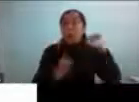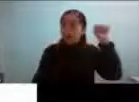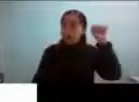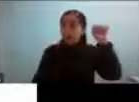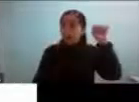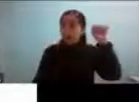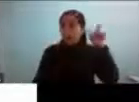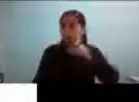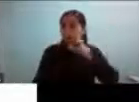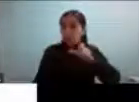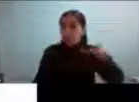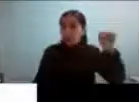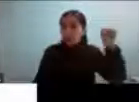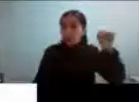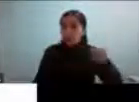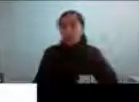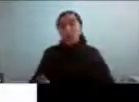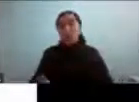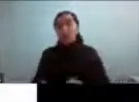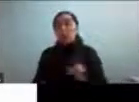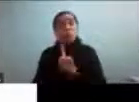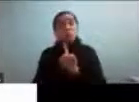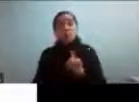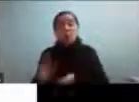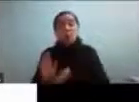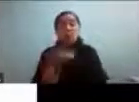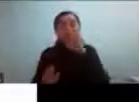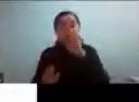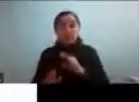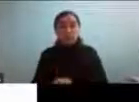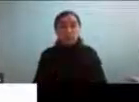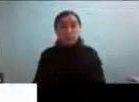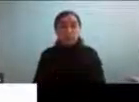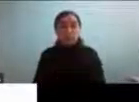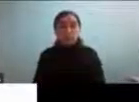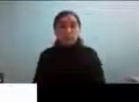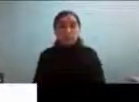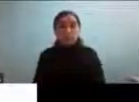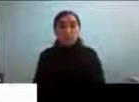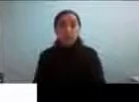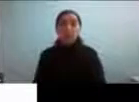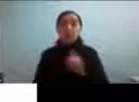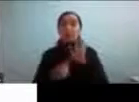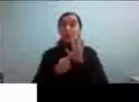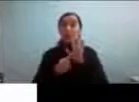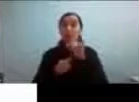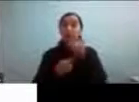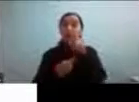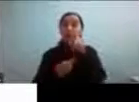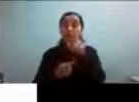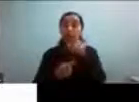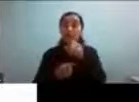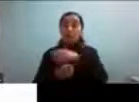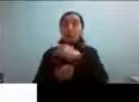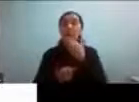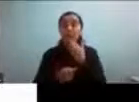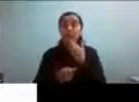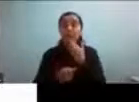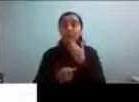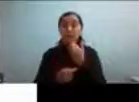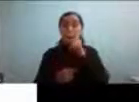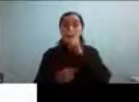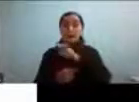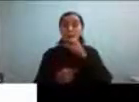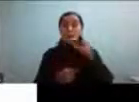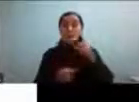en población neurotípica pero no mayormente y eso se puede encontrar perfectamente en población normal